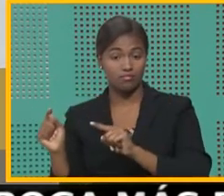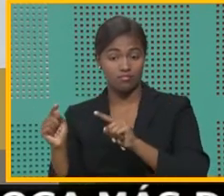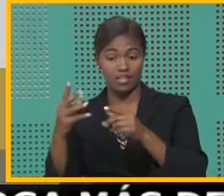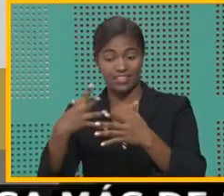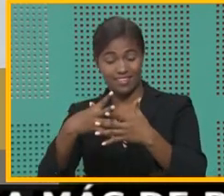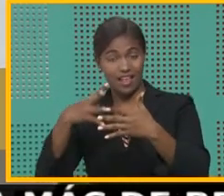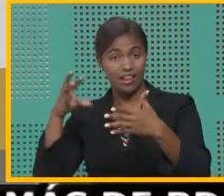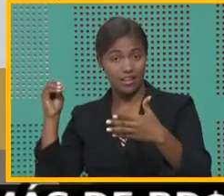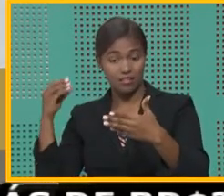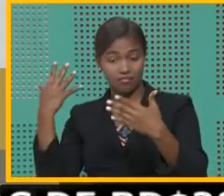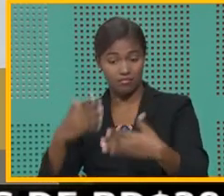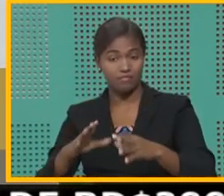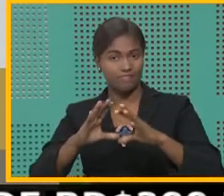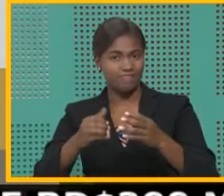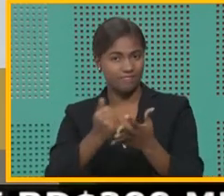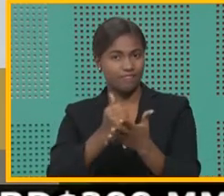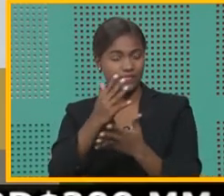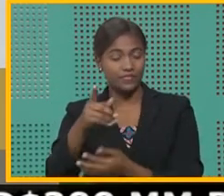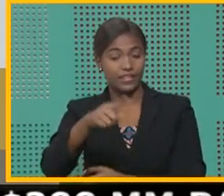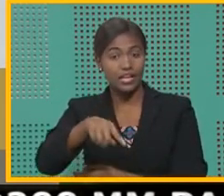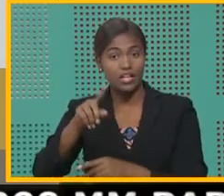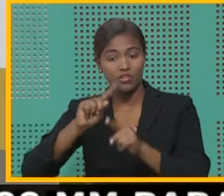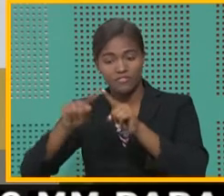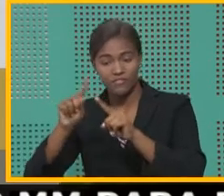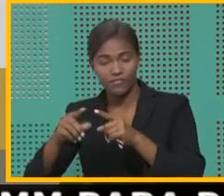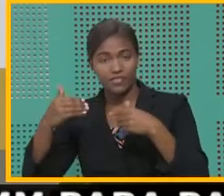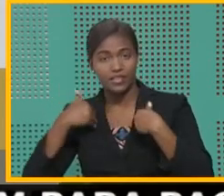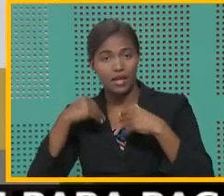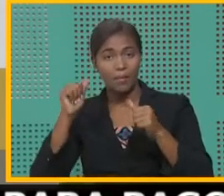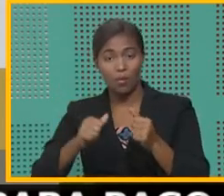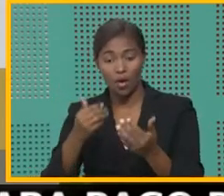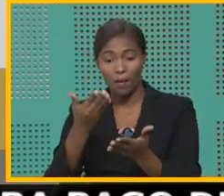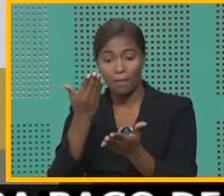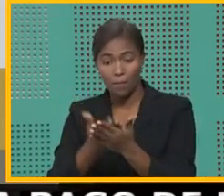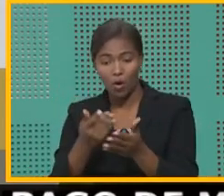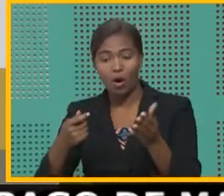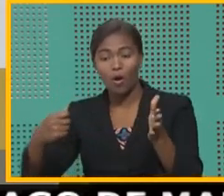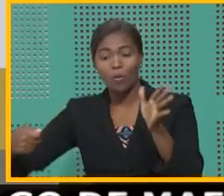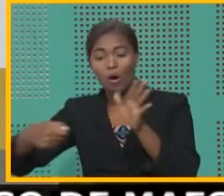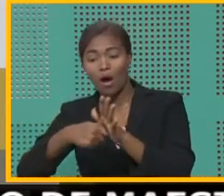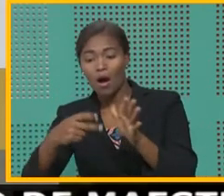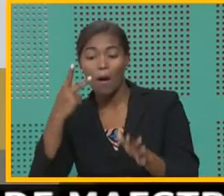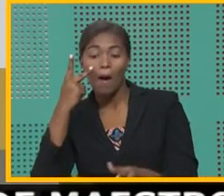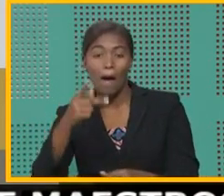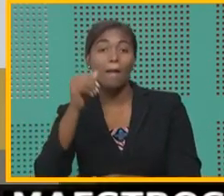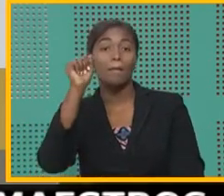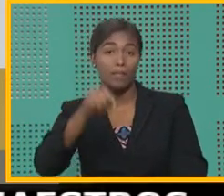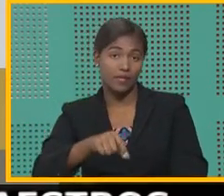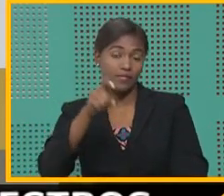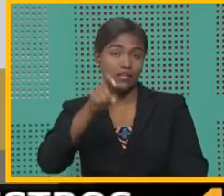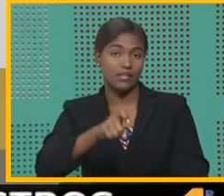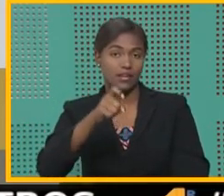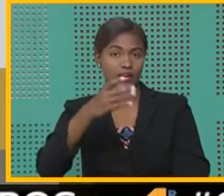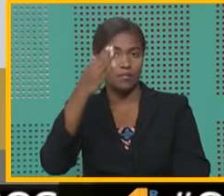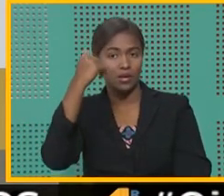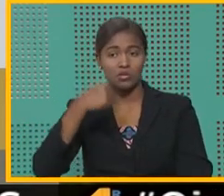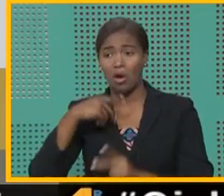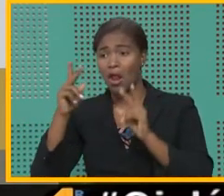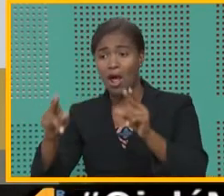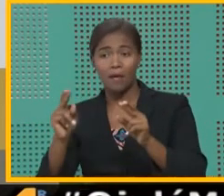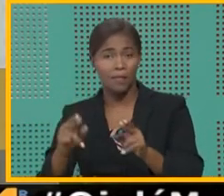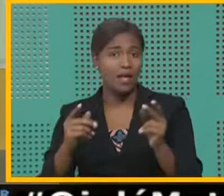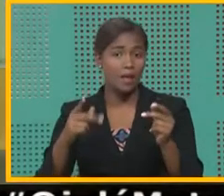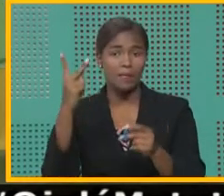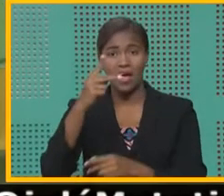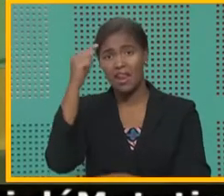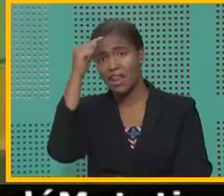salir del establecimiento, aquellos artículos que pueden ser probados, que se los prueben. No es que yo ando muy rápido, que